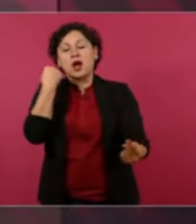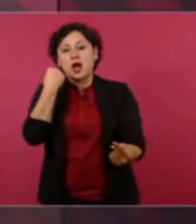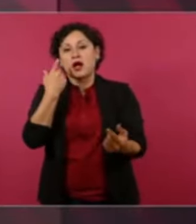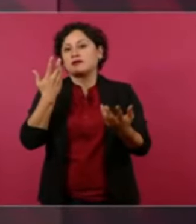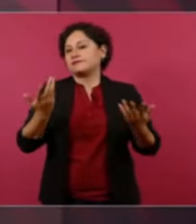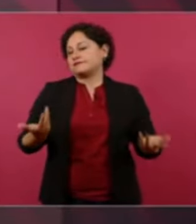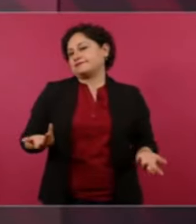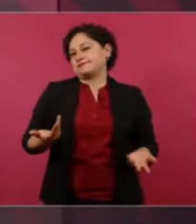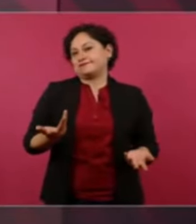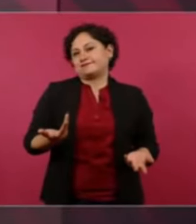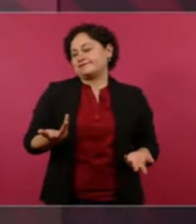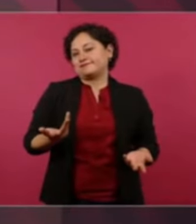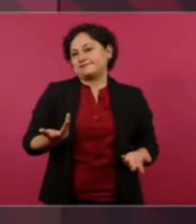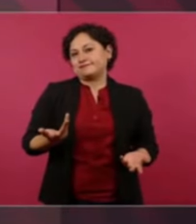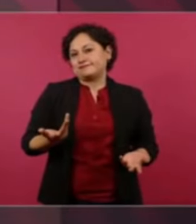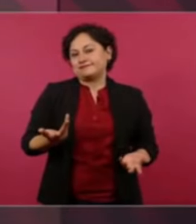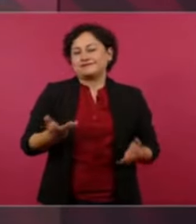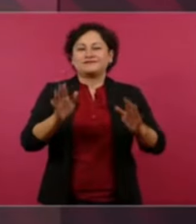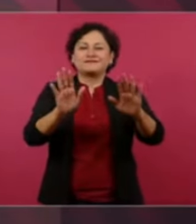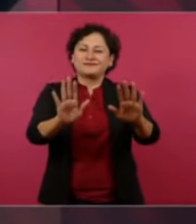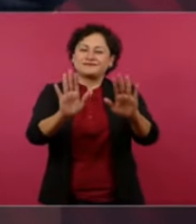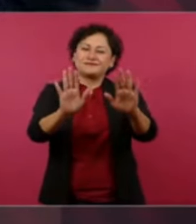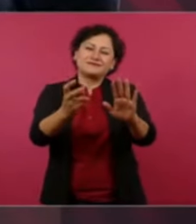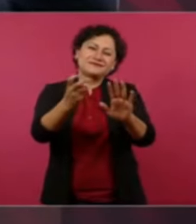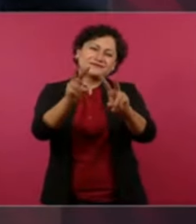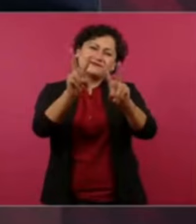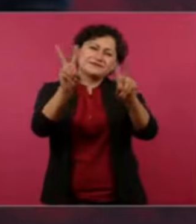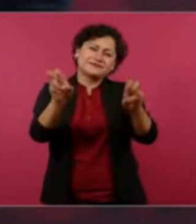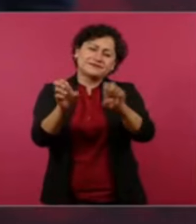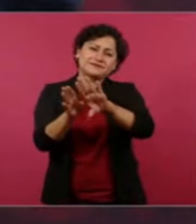no pero ya no nos metamos en eso nada más es